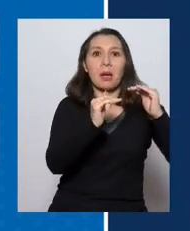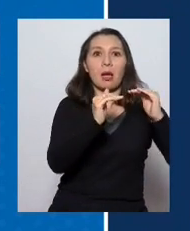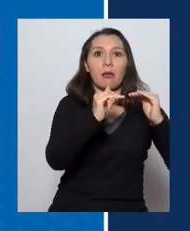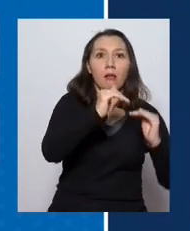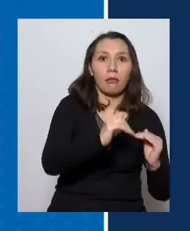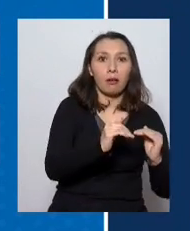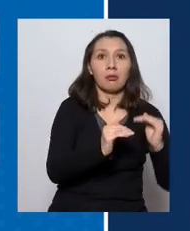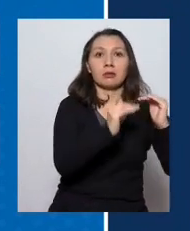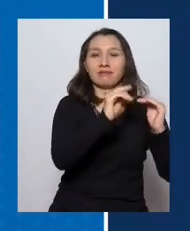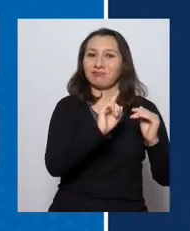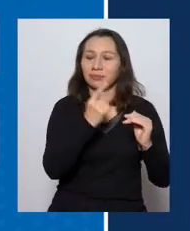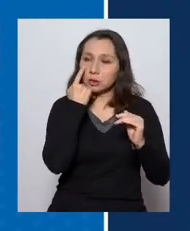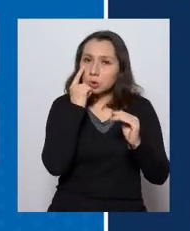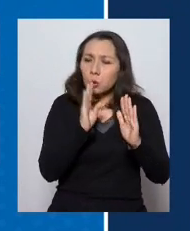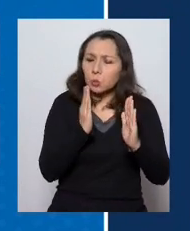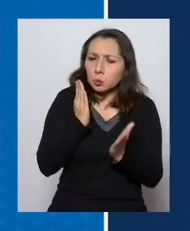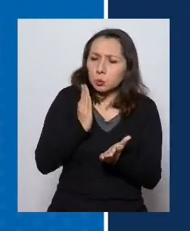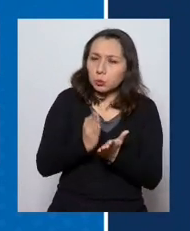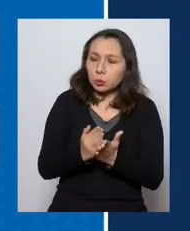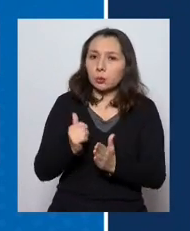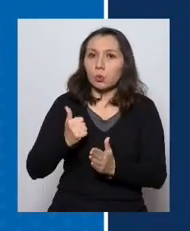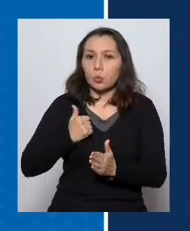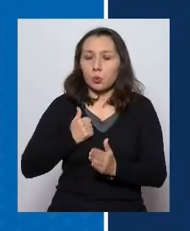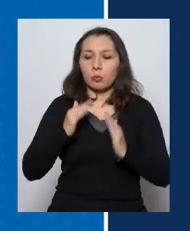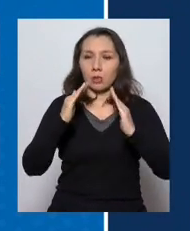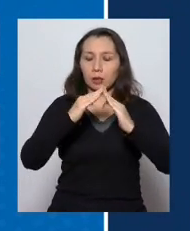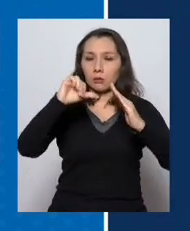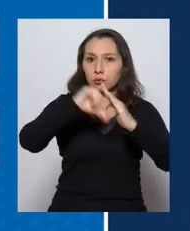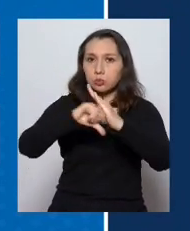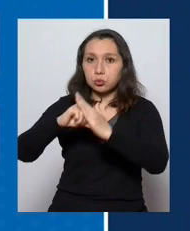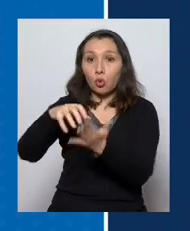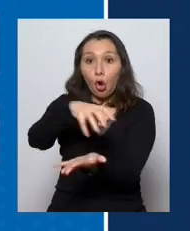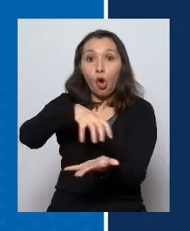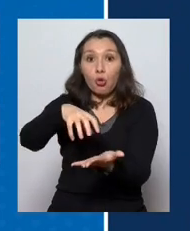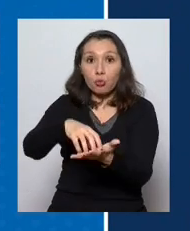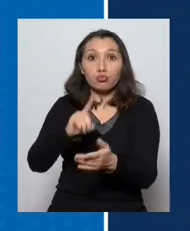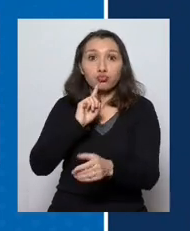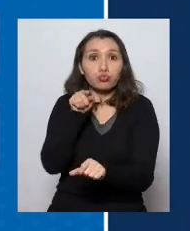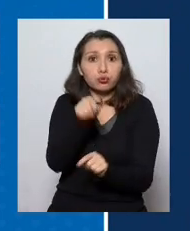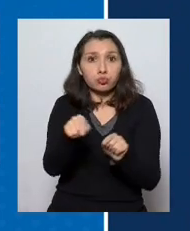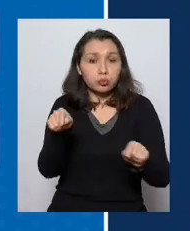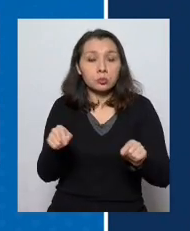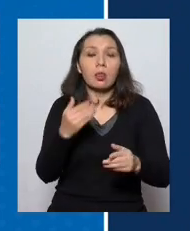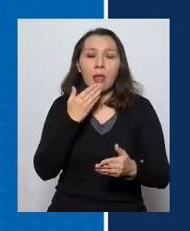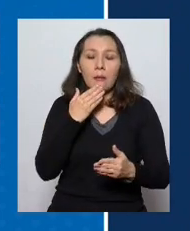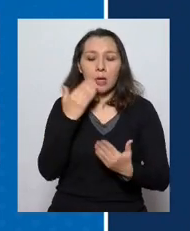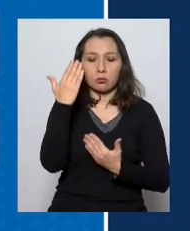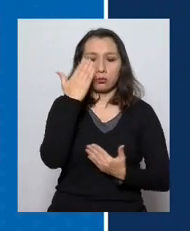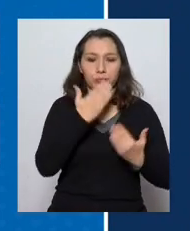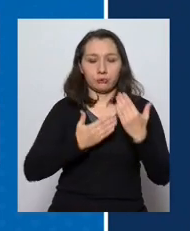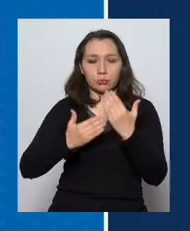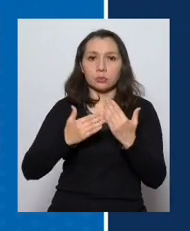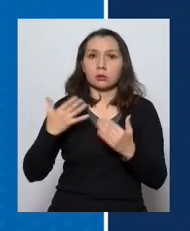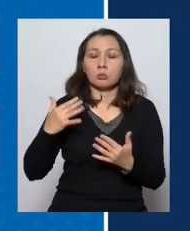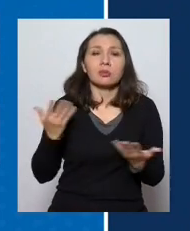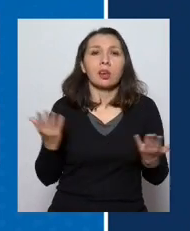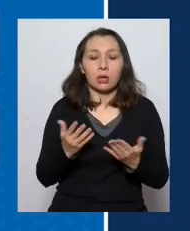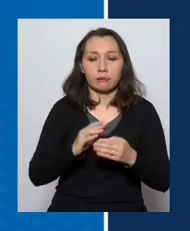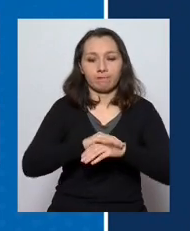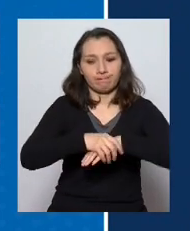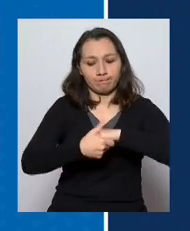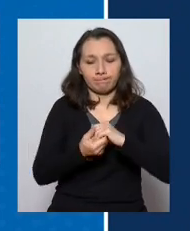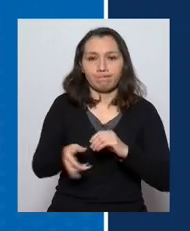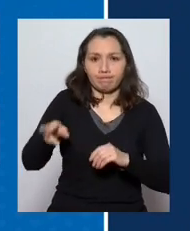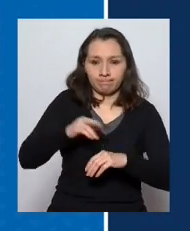llamado a mantener las estrictas medidas de cuarentena para las comunas que lo tienen y las medidas de autocuidado es decir, de